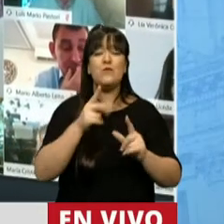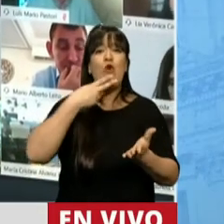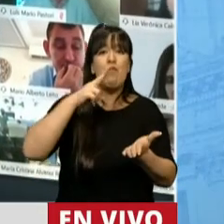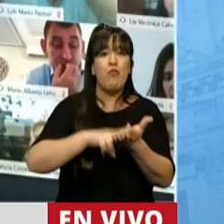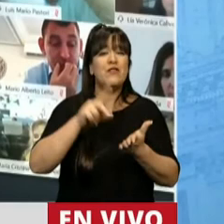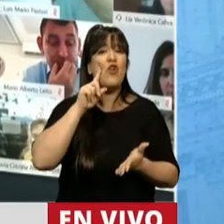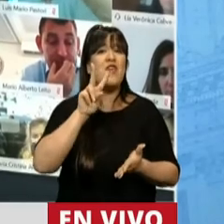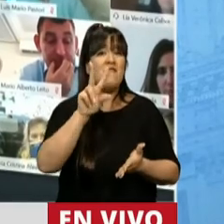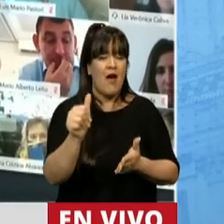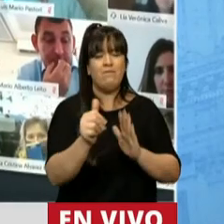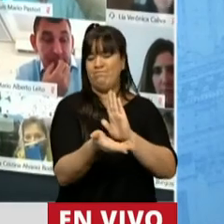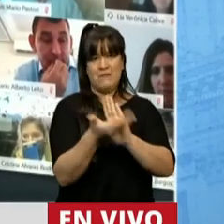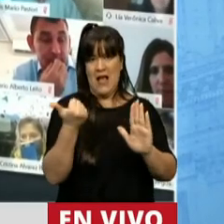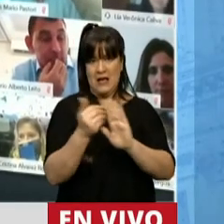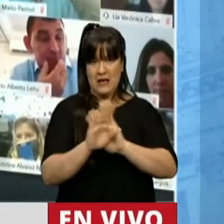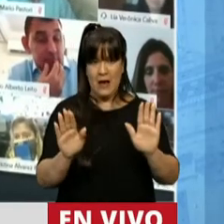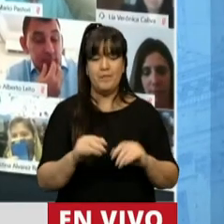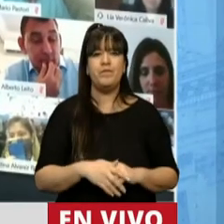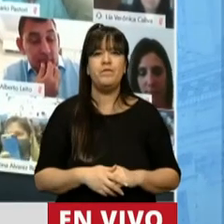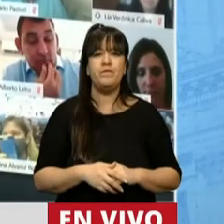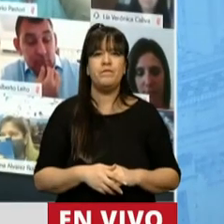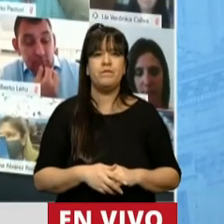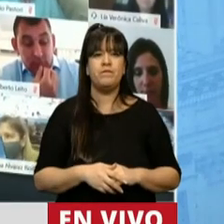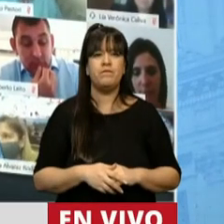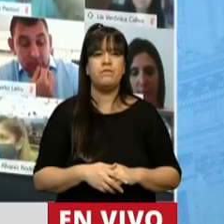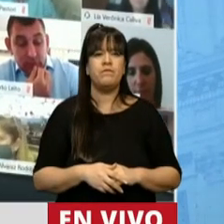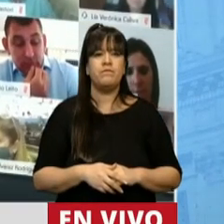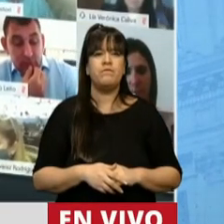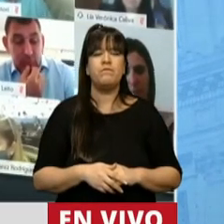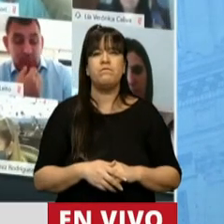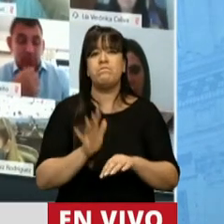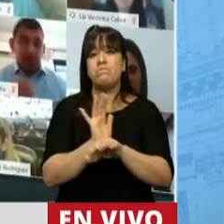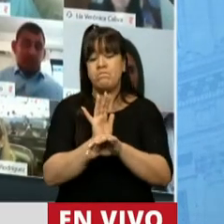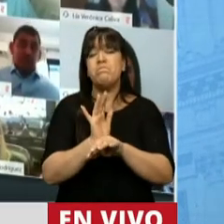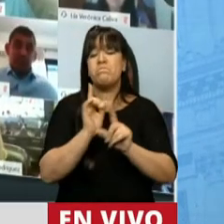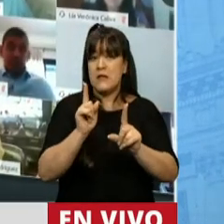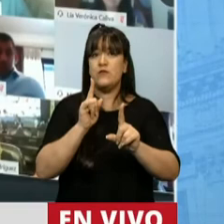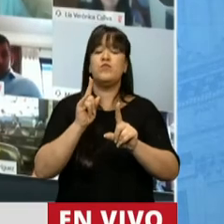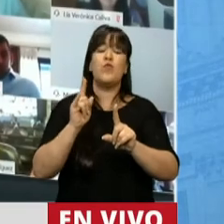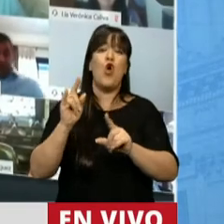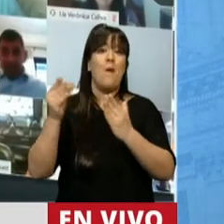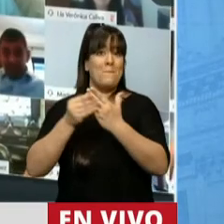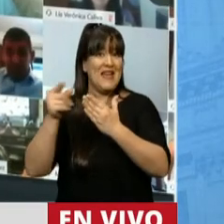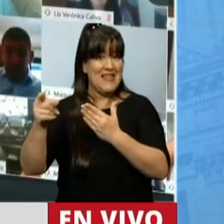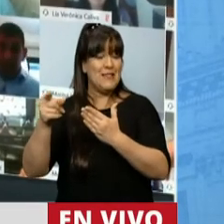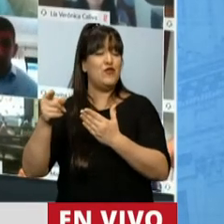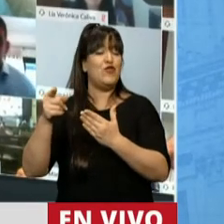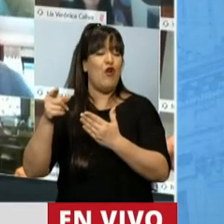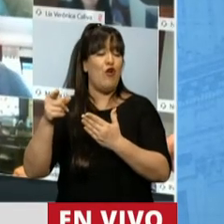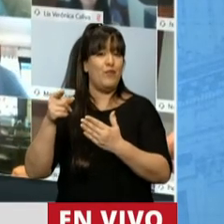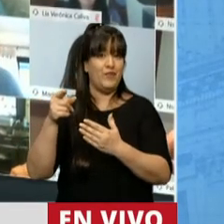punto en el ámbito de un anuncio que nos hizo el Ministro que era